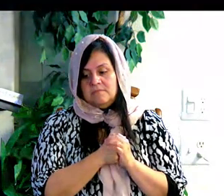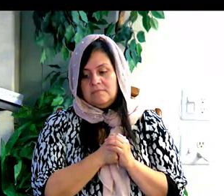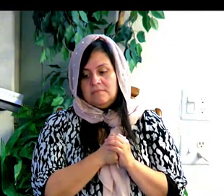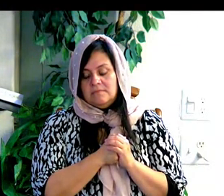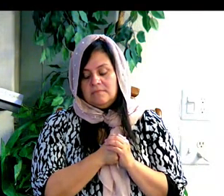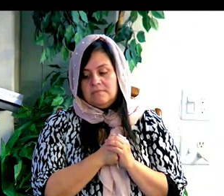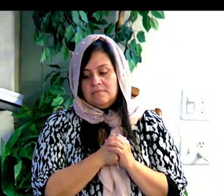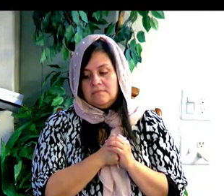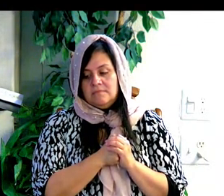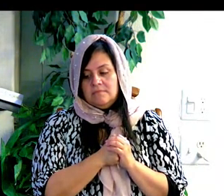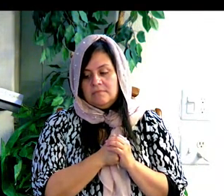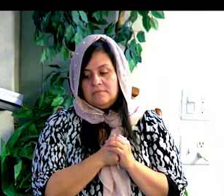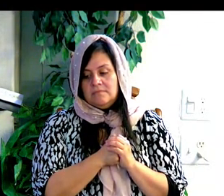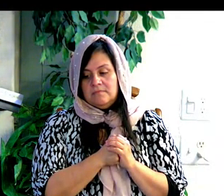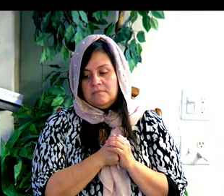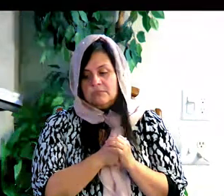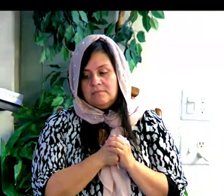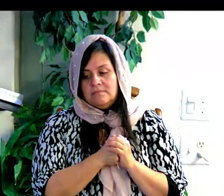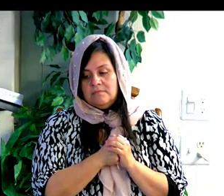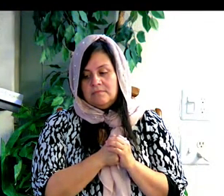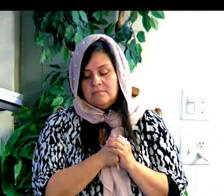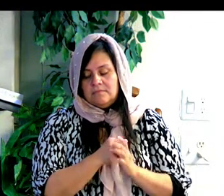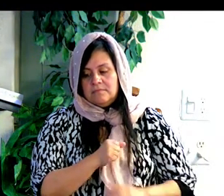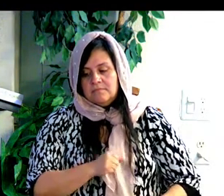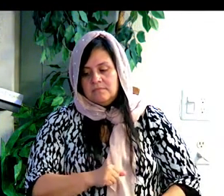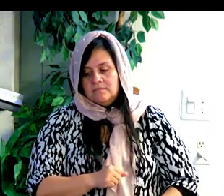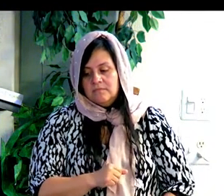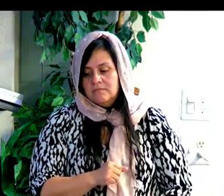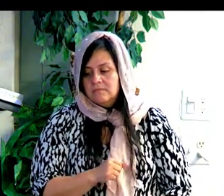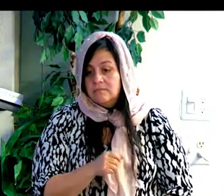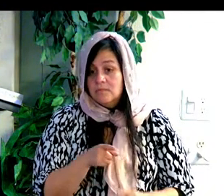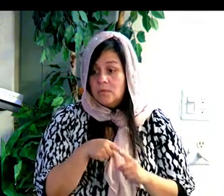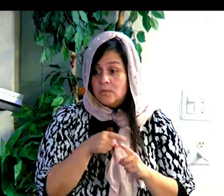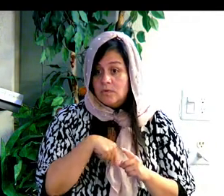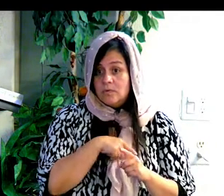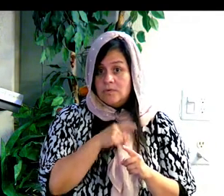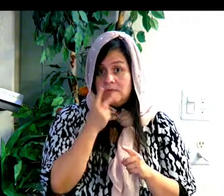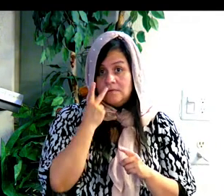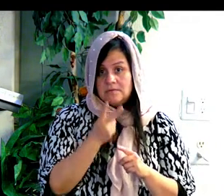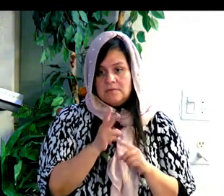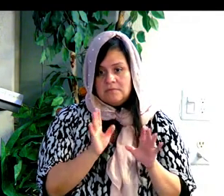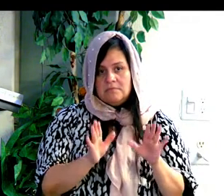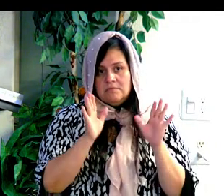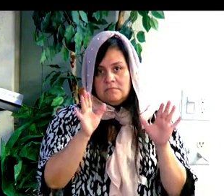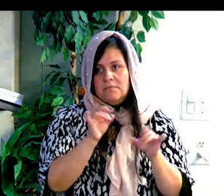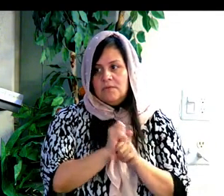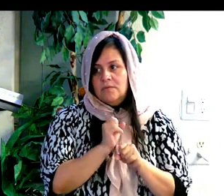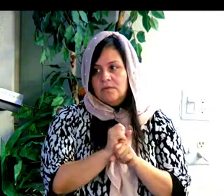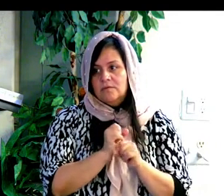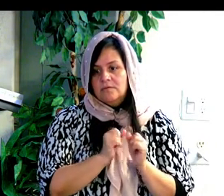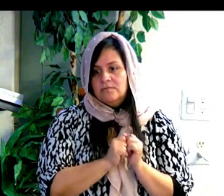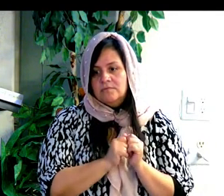o vemos cuando el Señor nos está hablando, cuando vemos milagros,